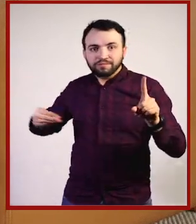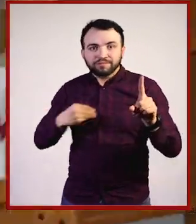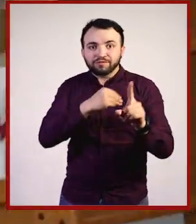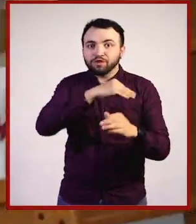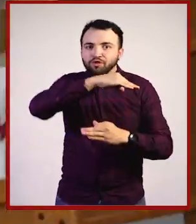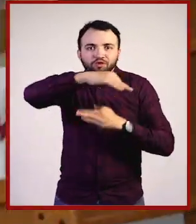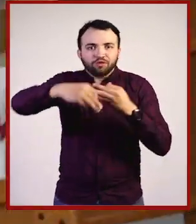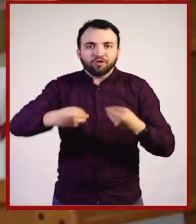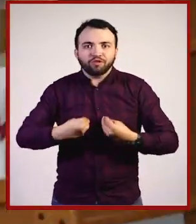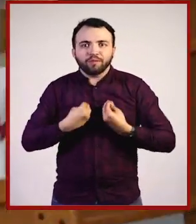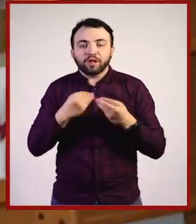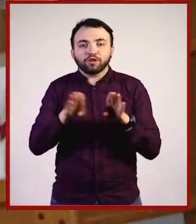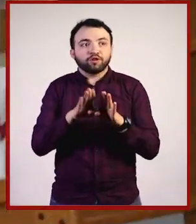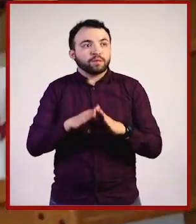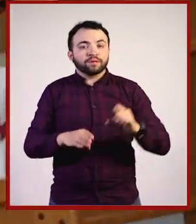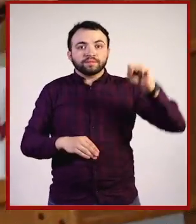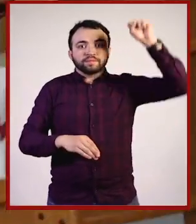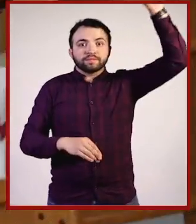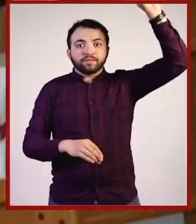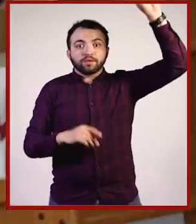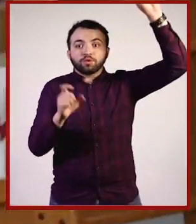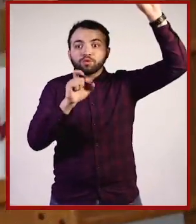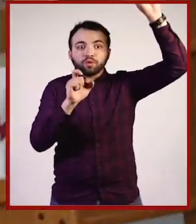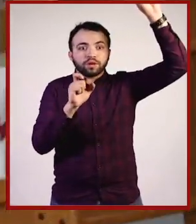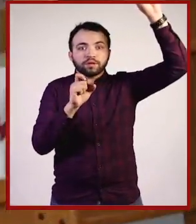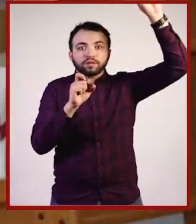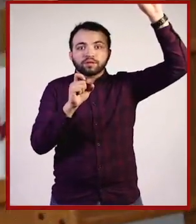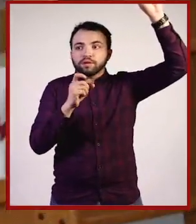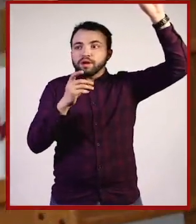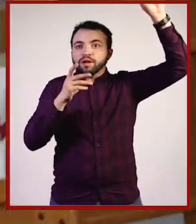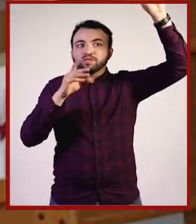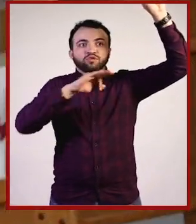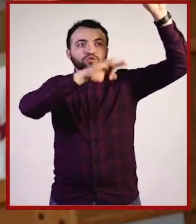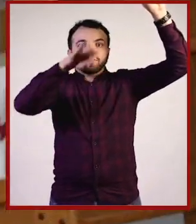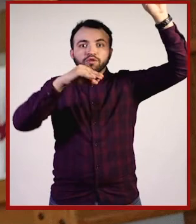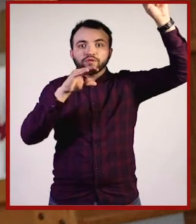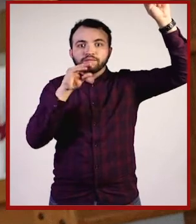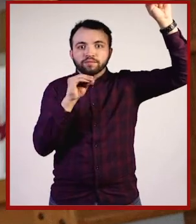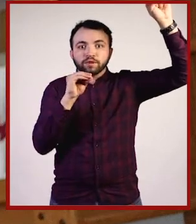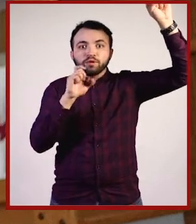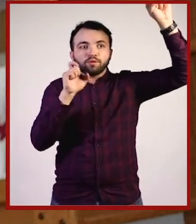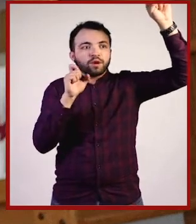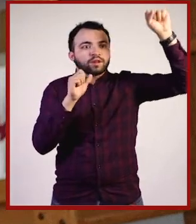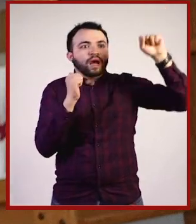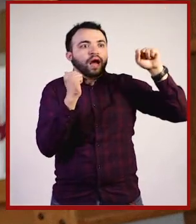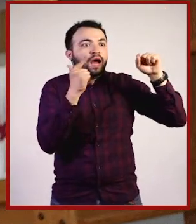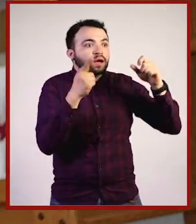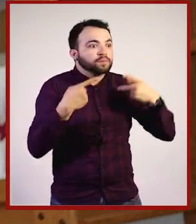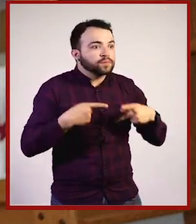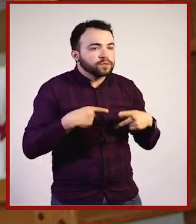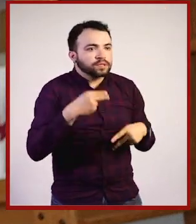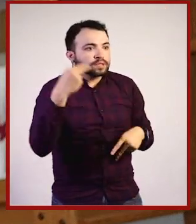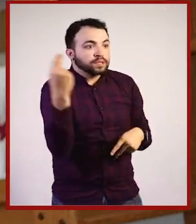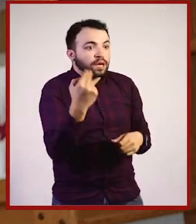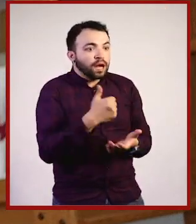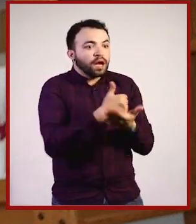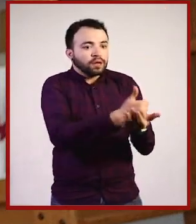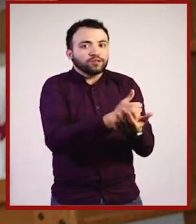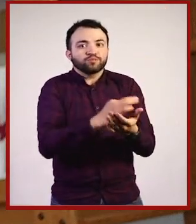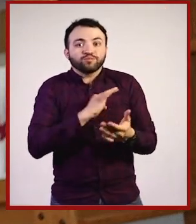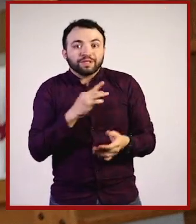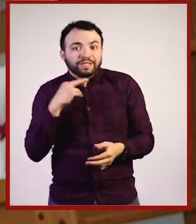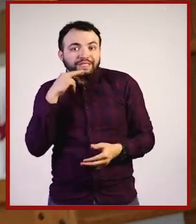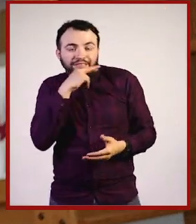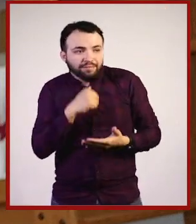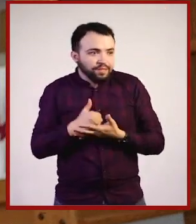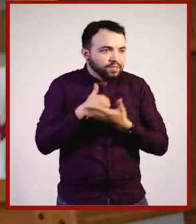vida. Levantar el puño para que el que necesita ayuda pueda ser socorrido. Y eso lo logramos nosotros